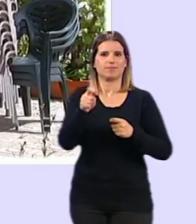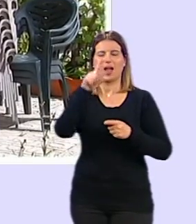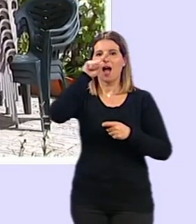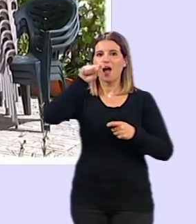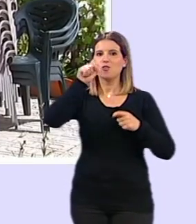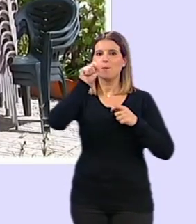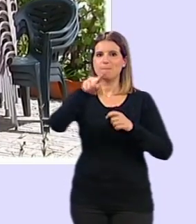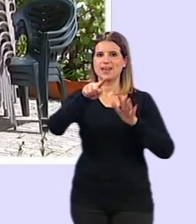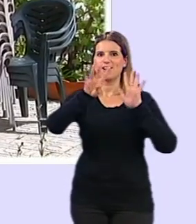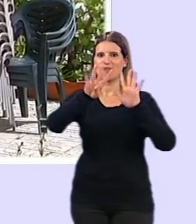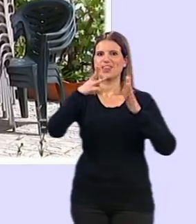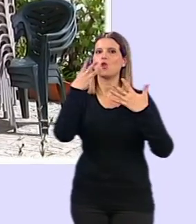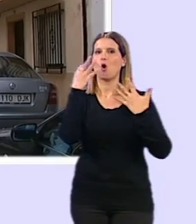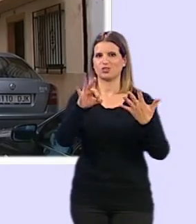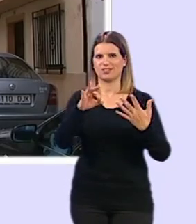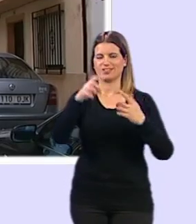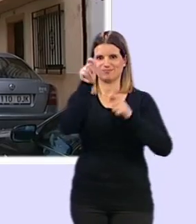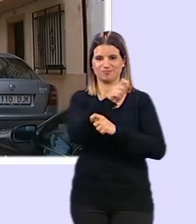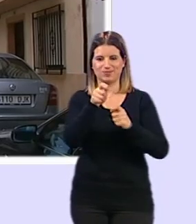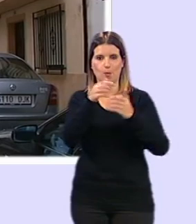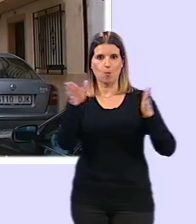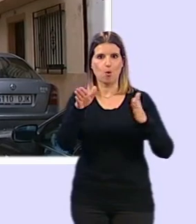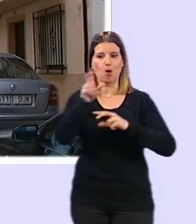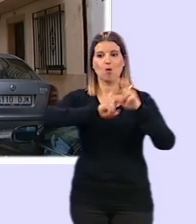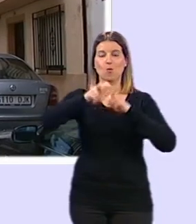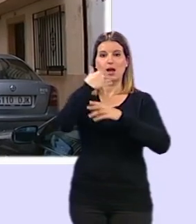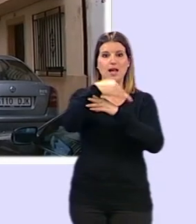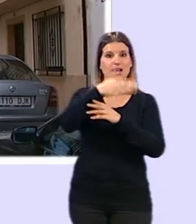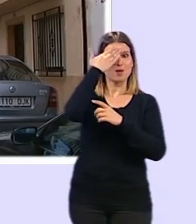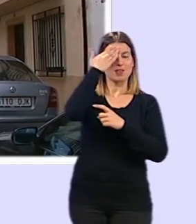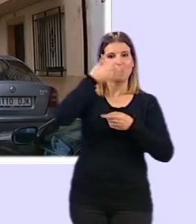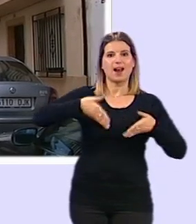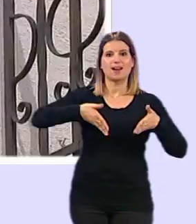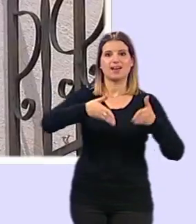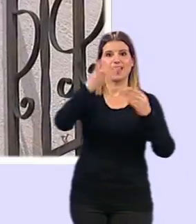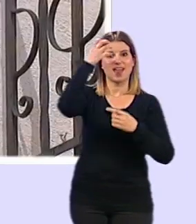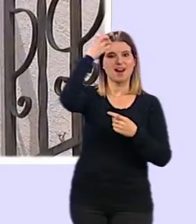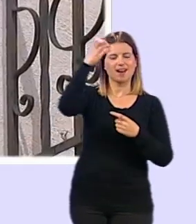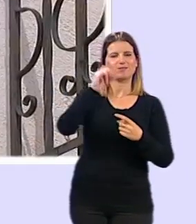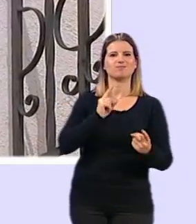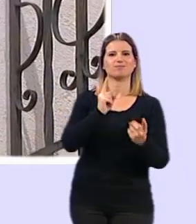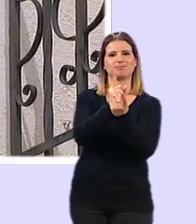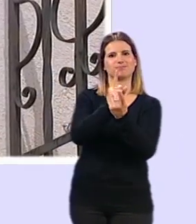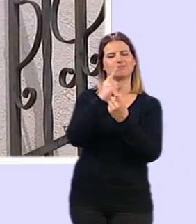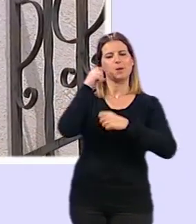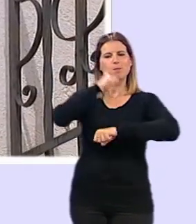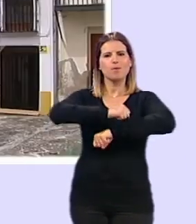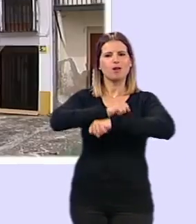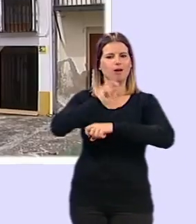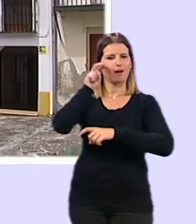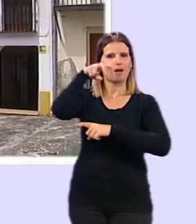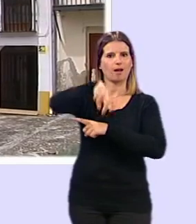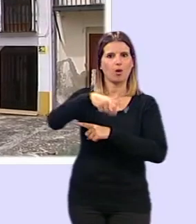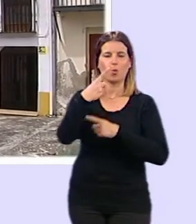año 1980. Buscando la calle principal la calle Real nos encontramos asomada al balcón a una de las 800